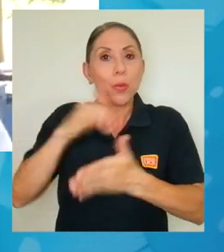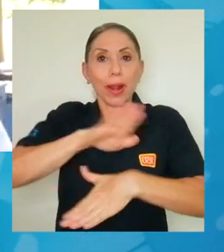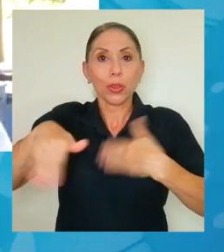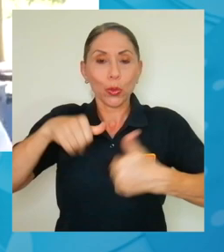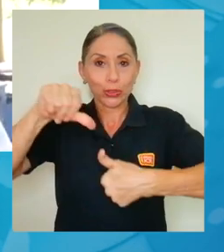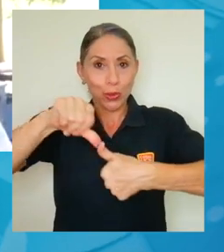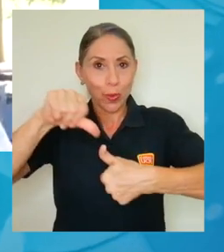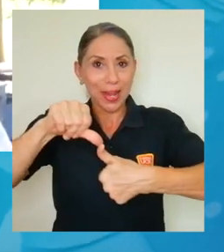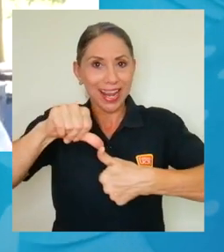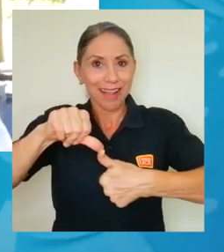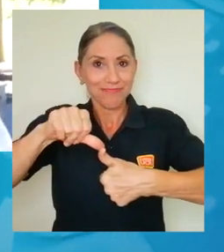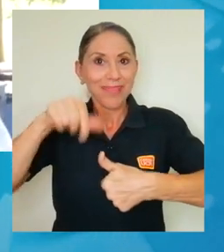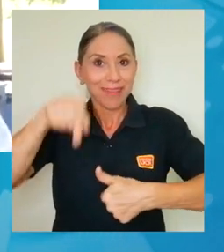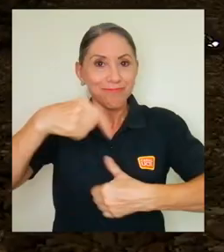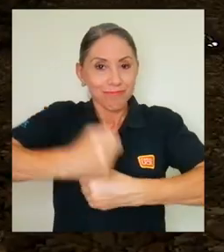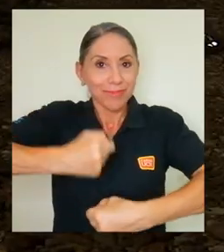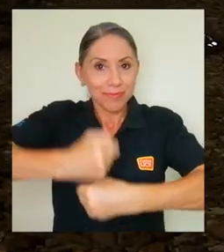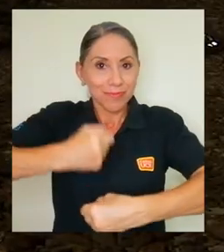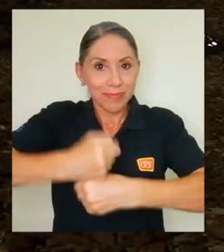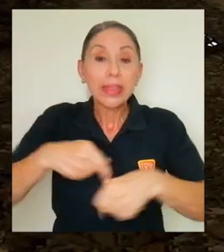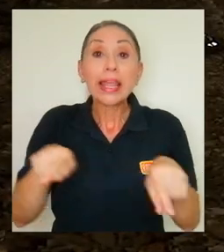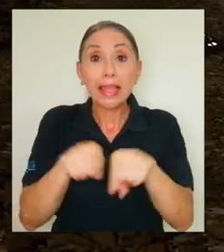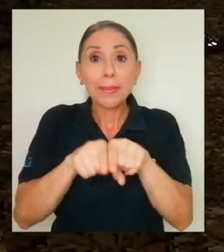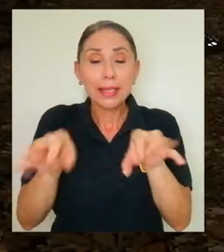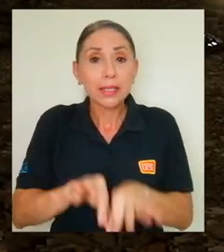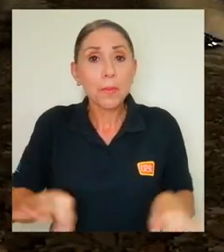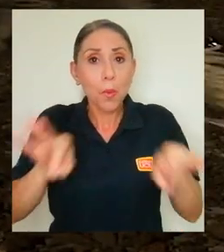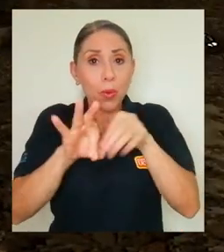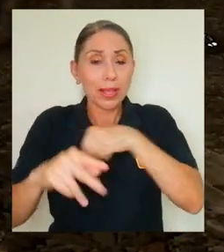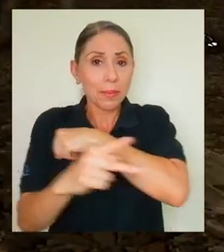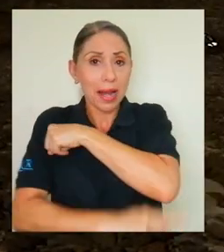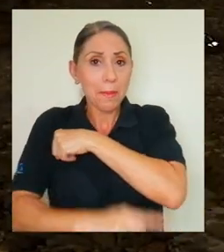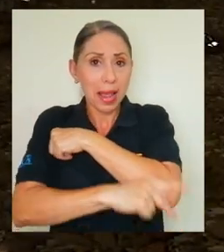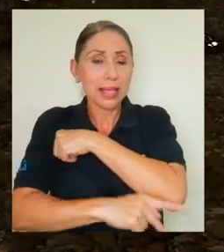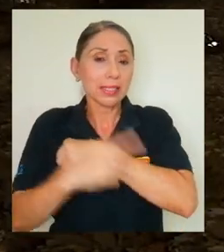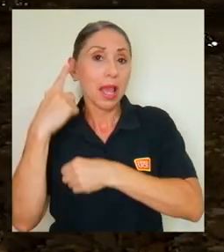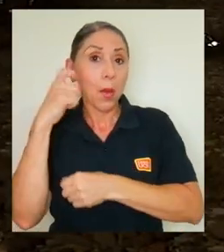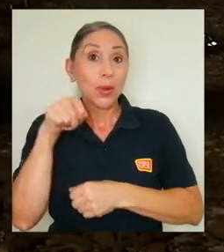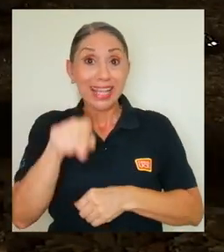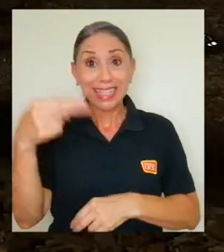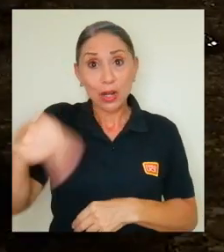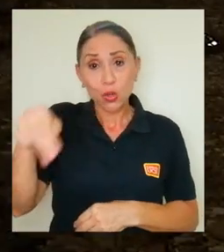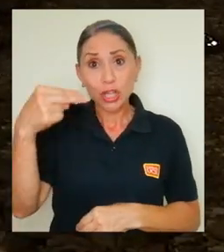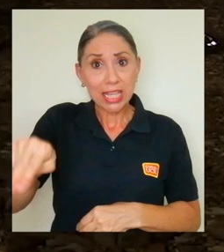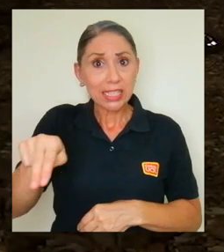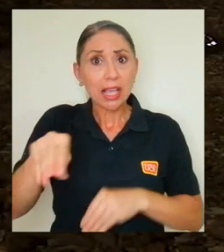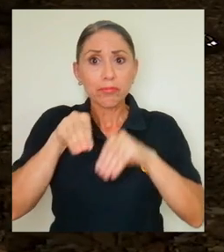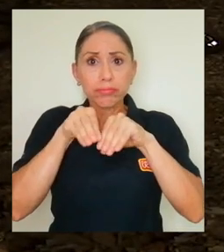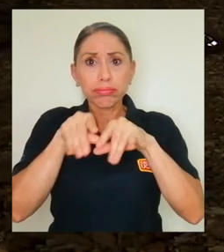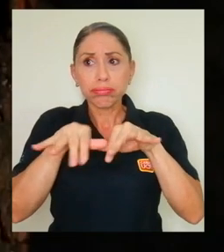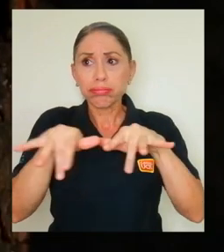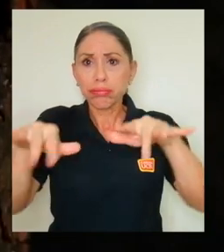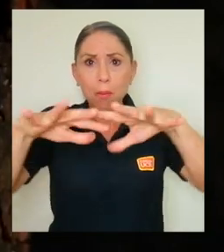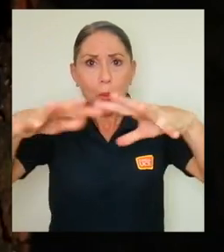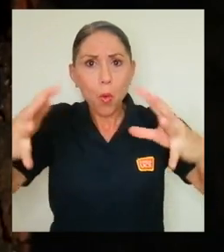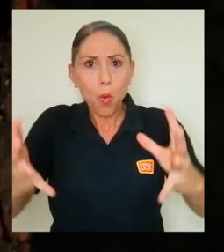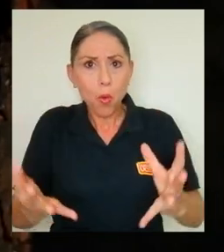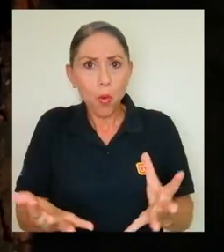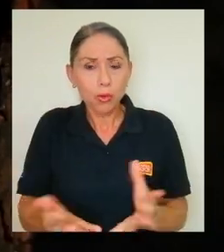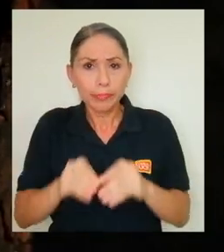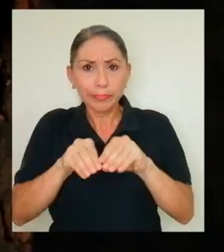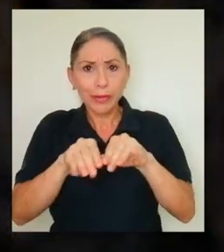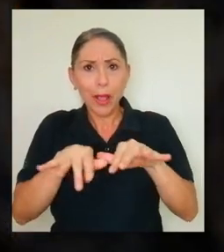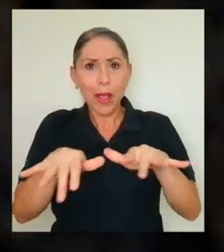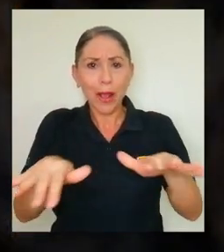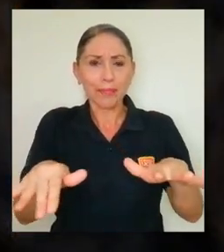estado trabajando principalmente. También es importante para el país porque bueno es una noticia que le da vuelta al mundo y una